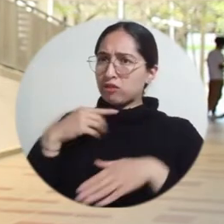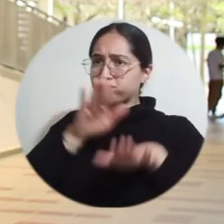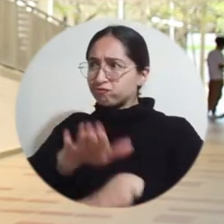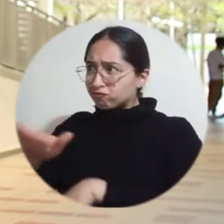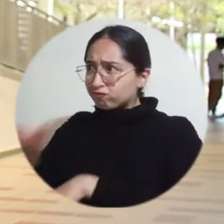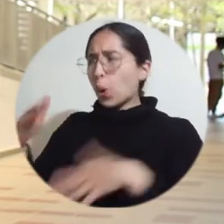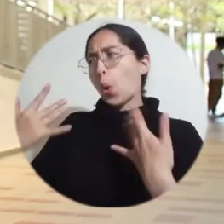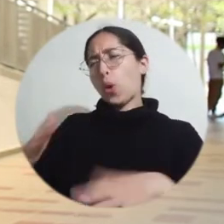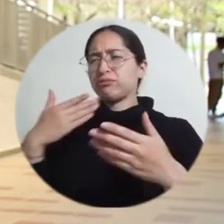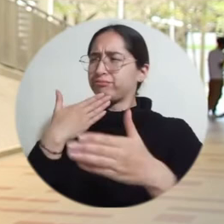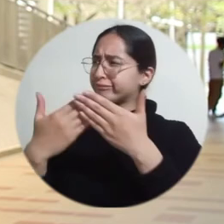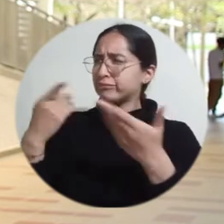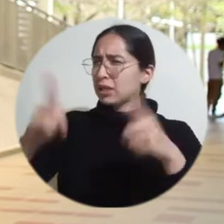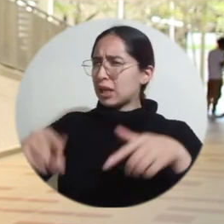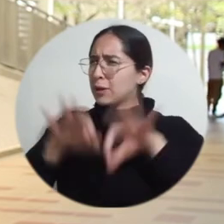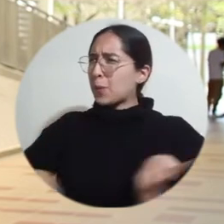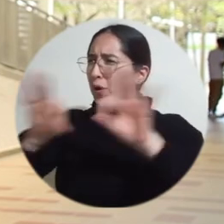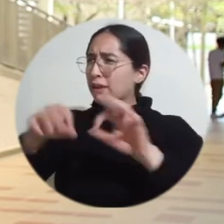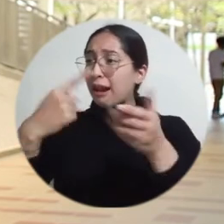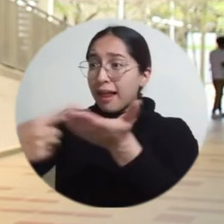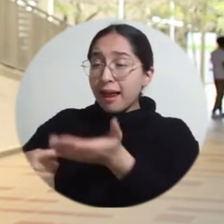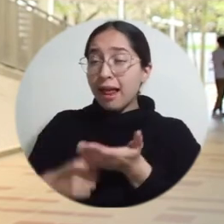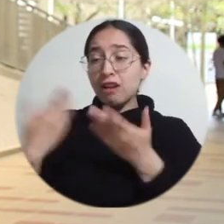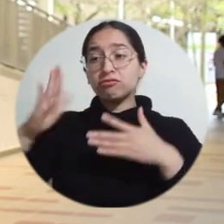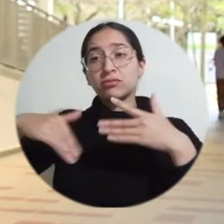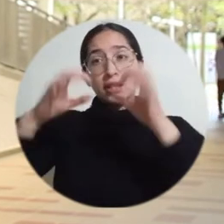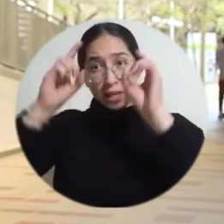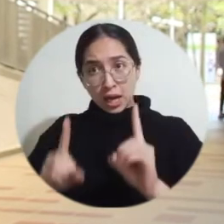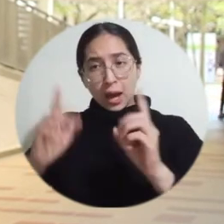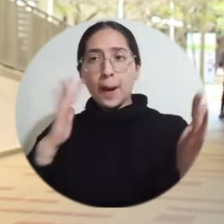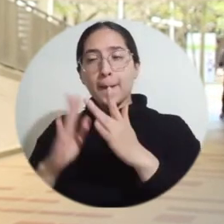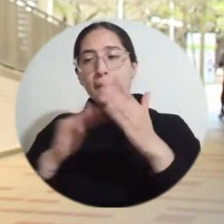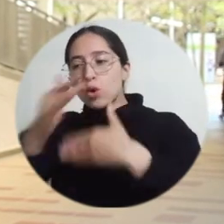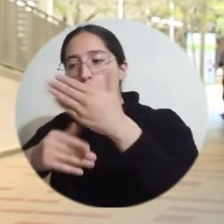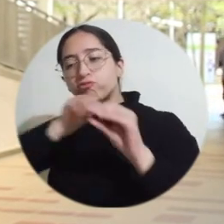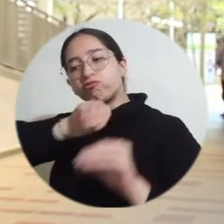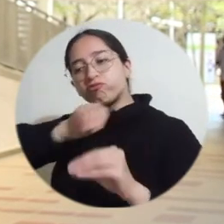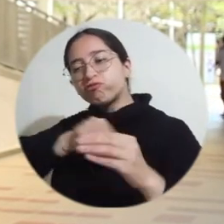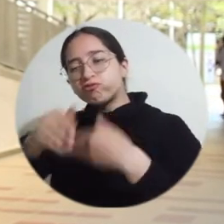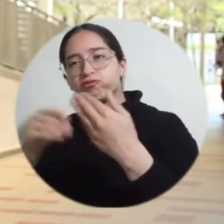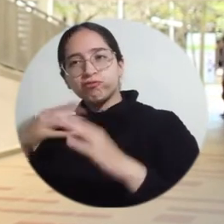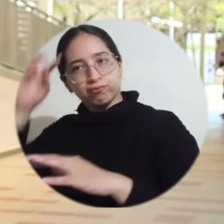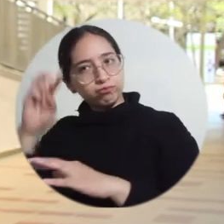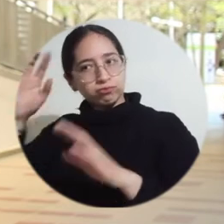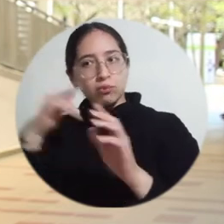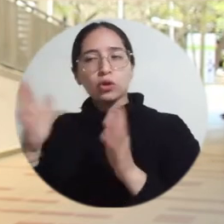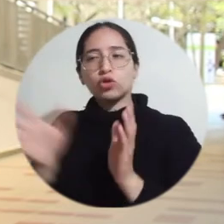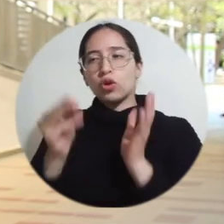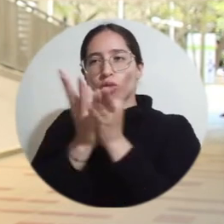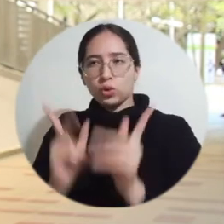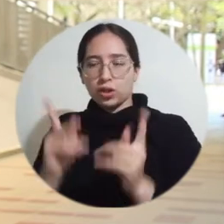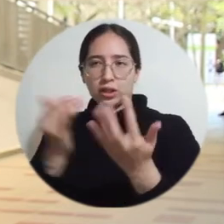a todos los delegados. Es muy importante porque aquí se toman esas grandes decisiones que son fundamentales en los procesos de formación